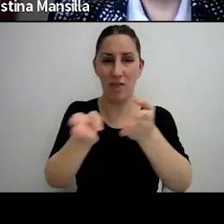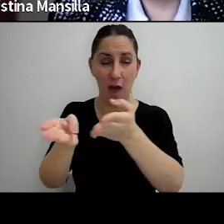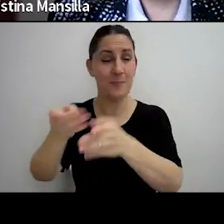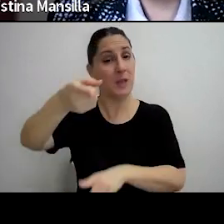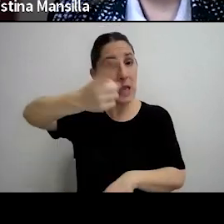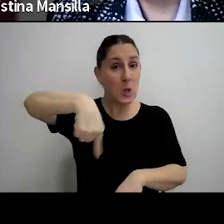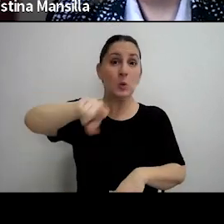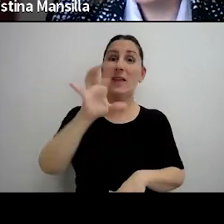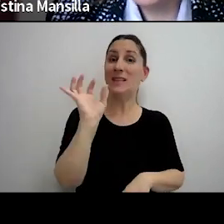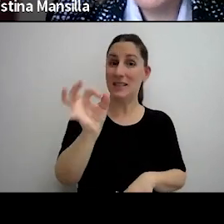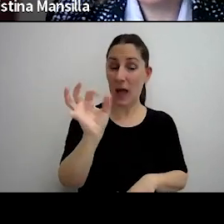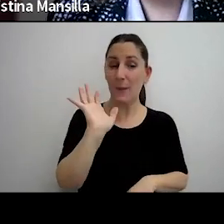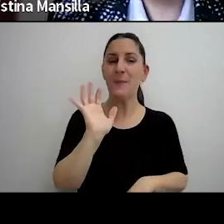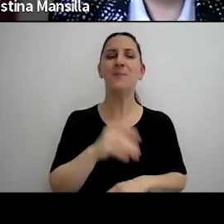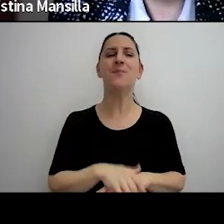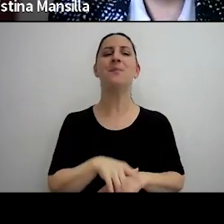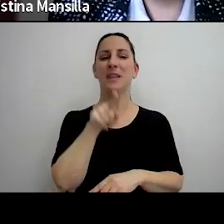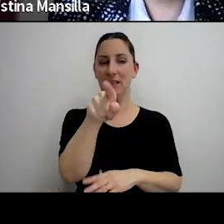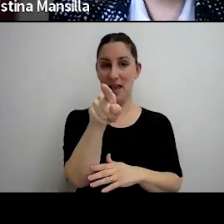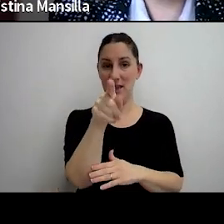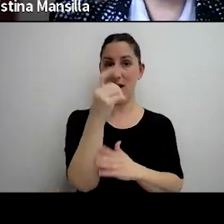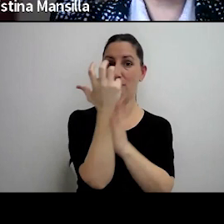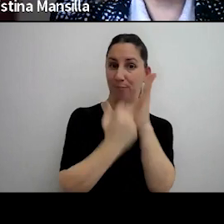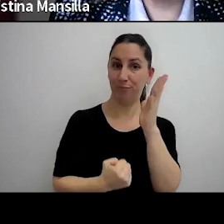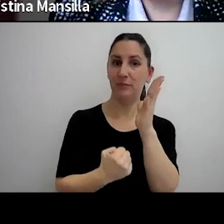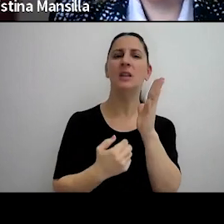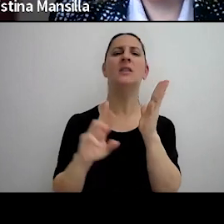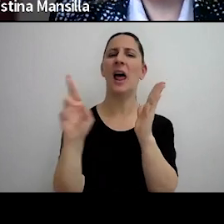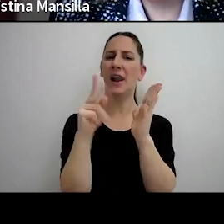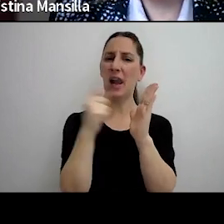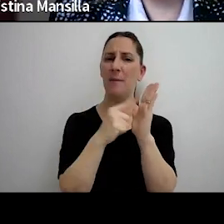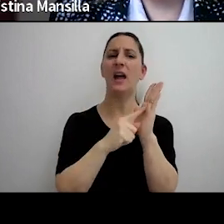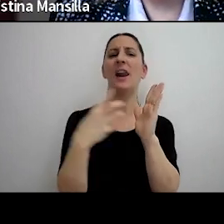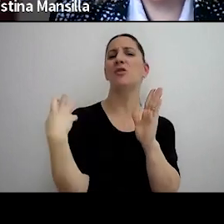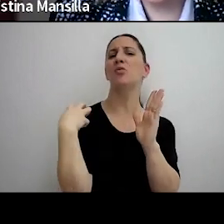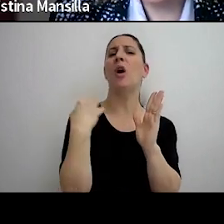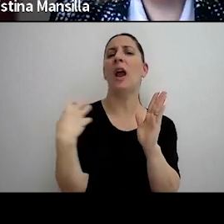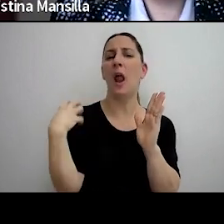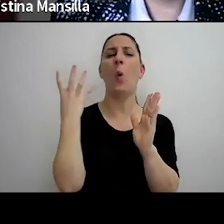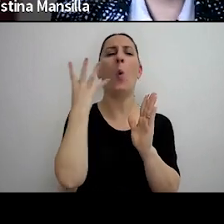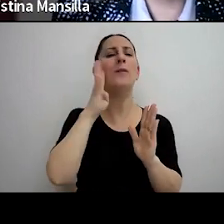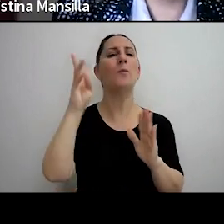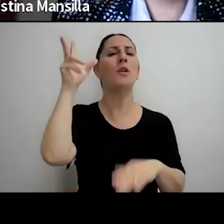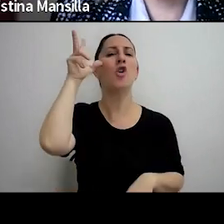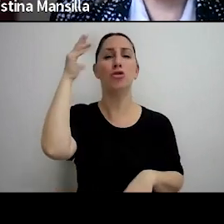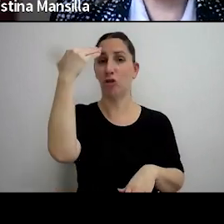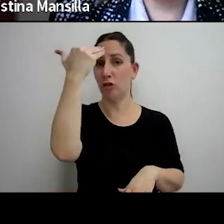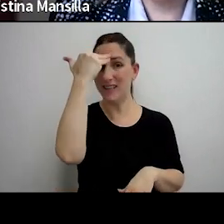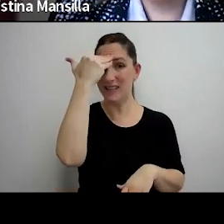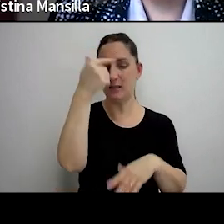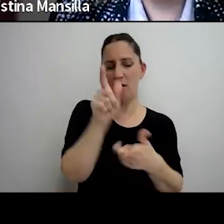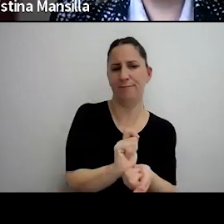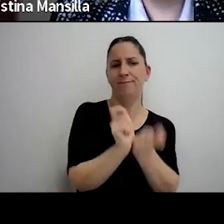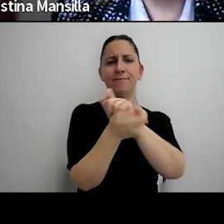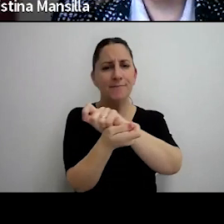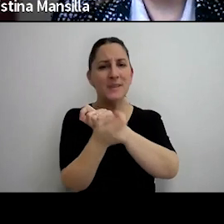que este gravamen está reglamentado por la resolución general 4.815, que es modificada por